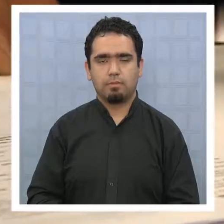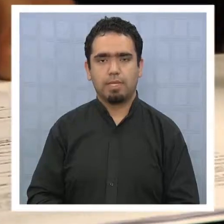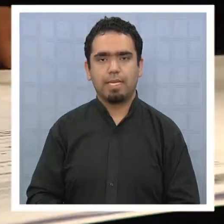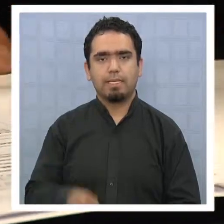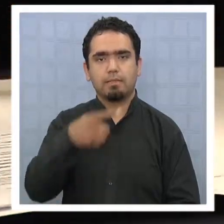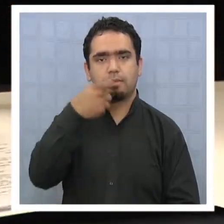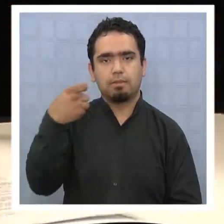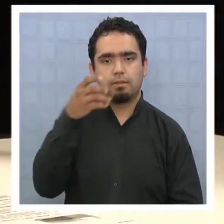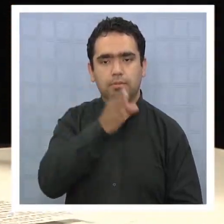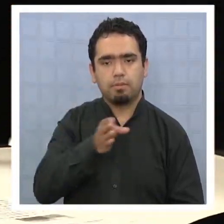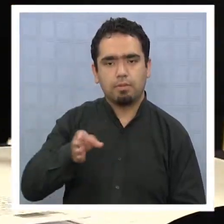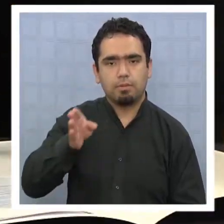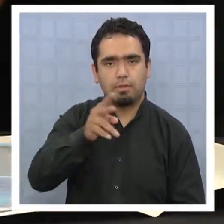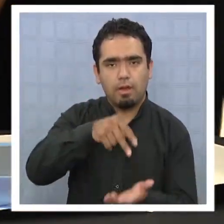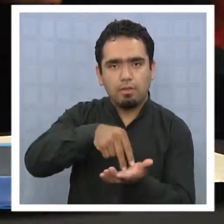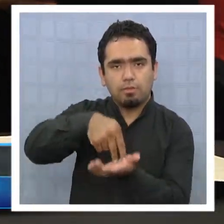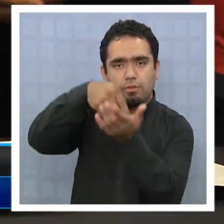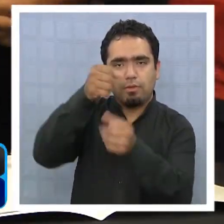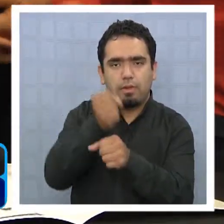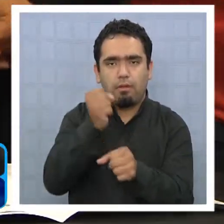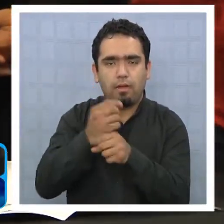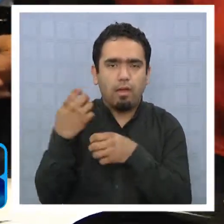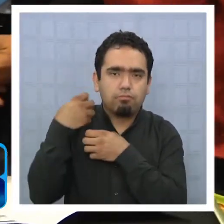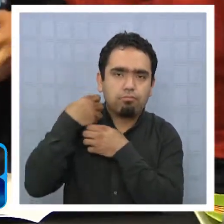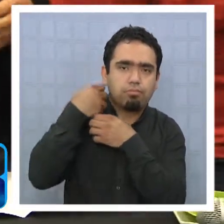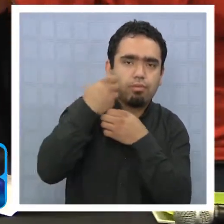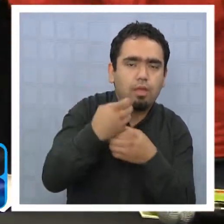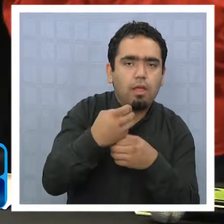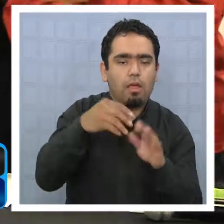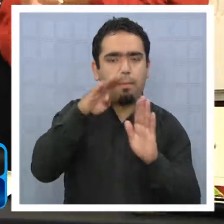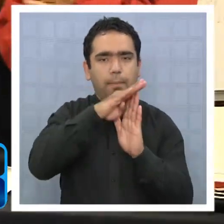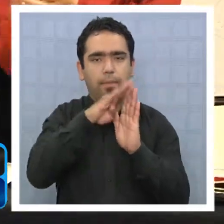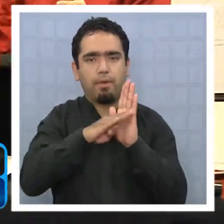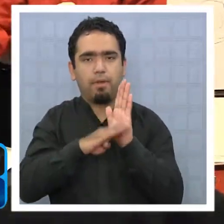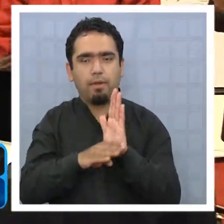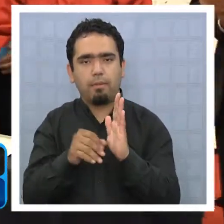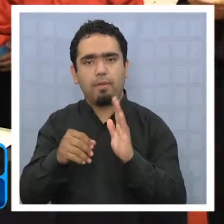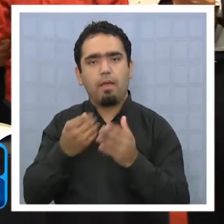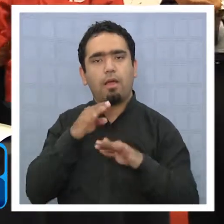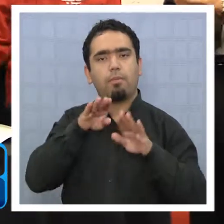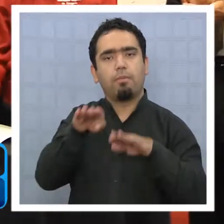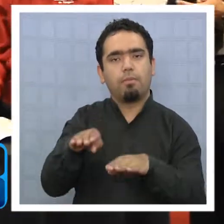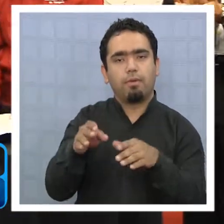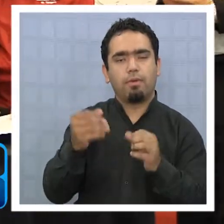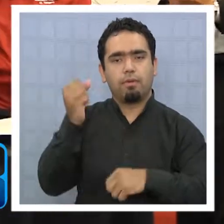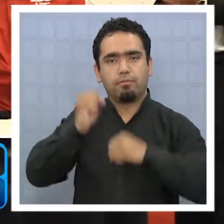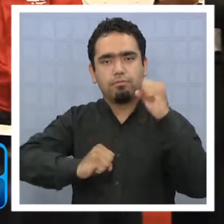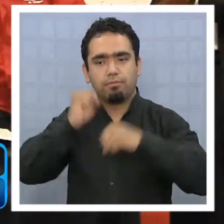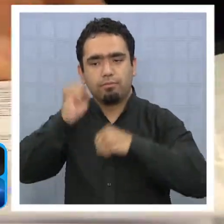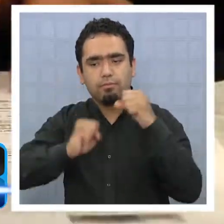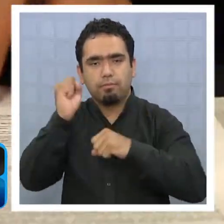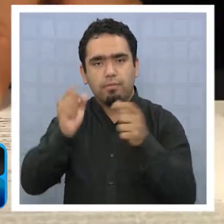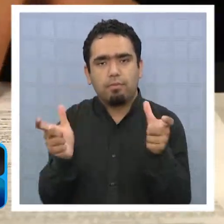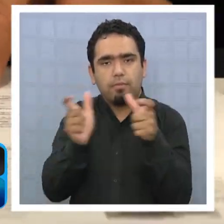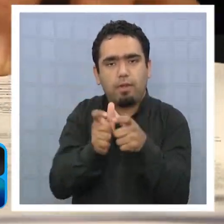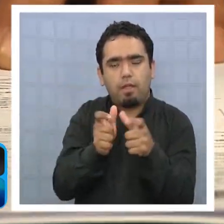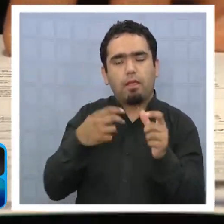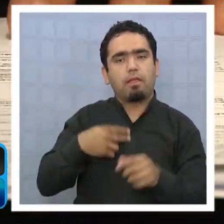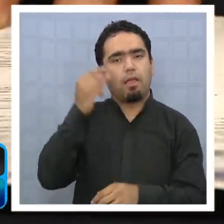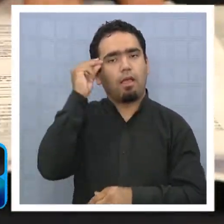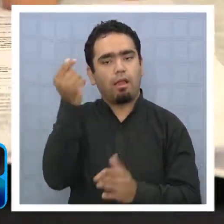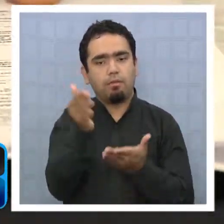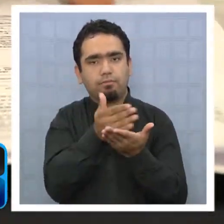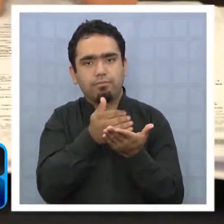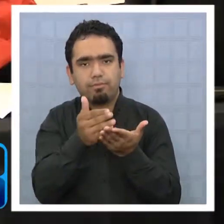100 cargadores de Zona Franca serán beneficiados con un programa de apoyo al microemprendimiento especialmente creado para ellos con